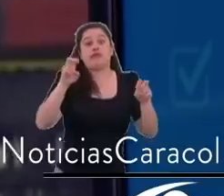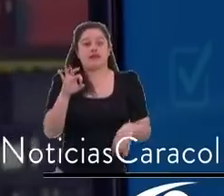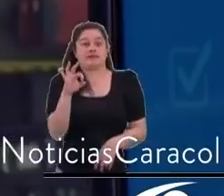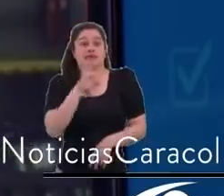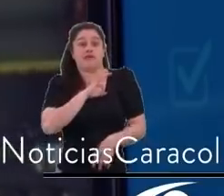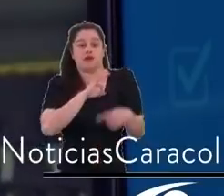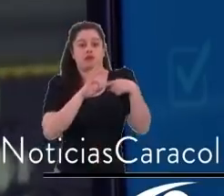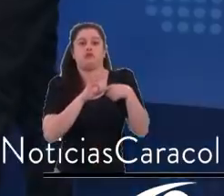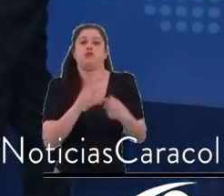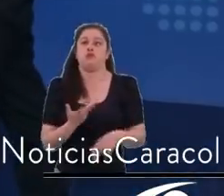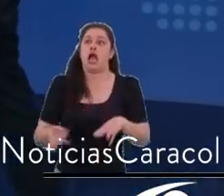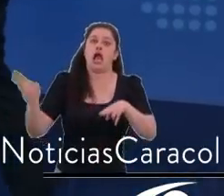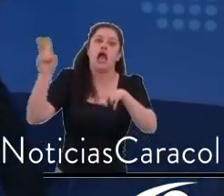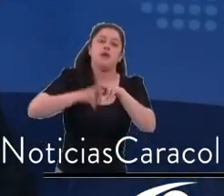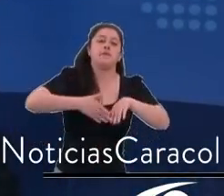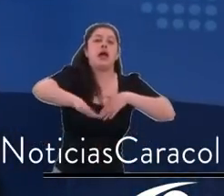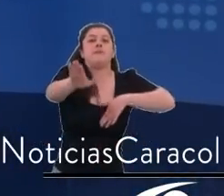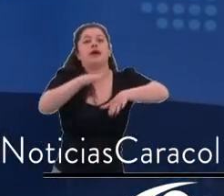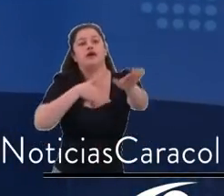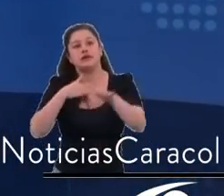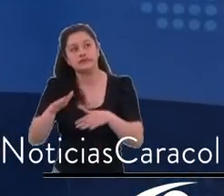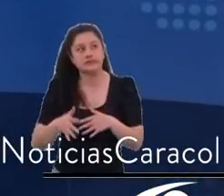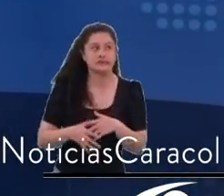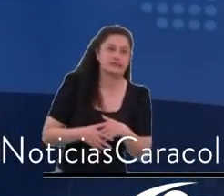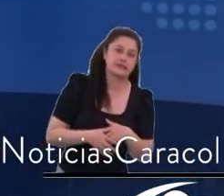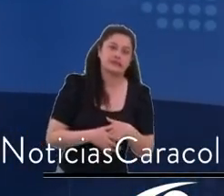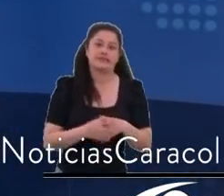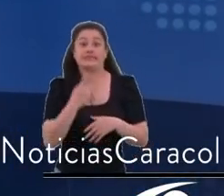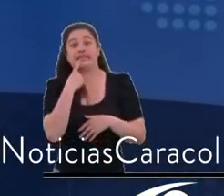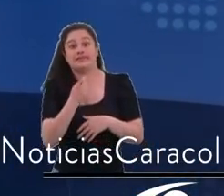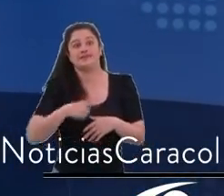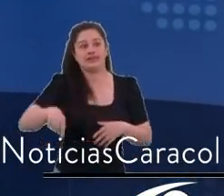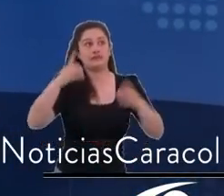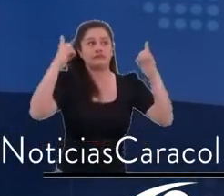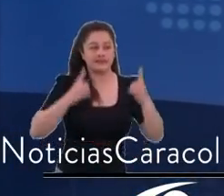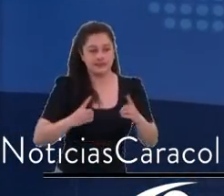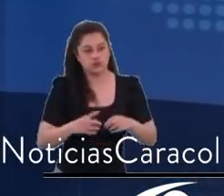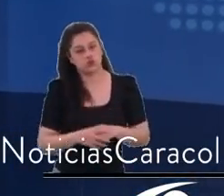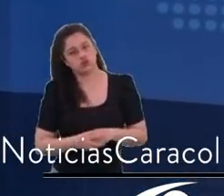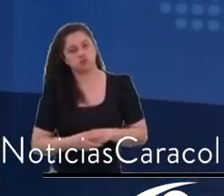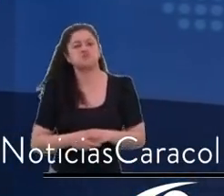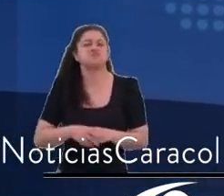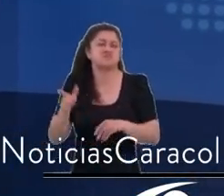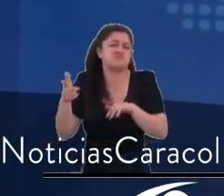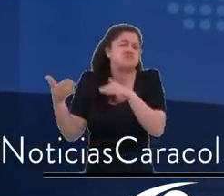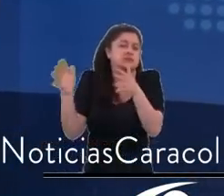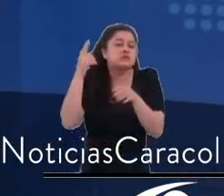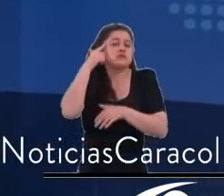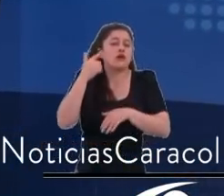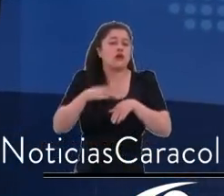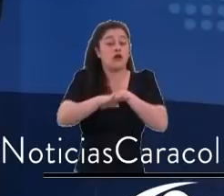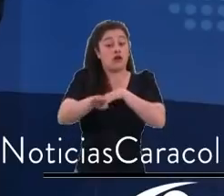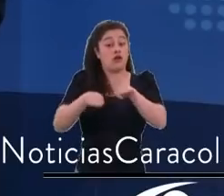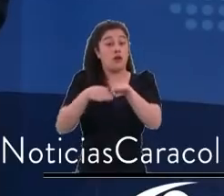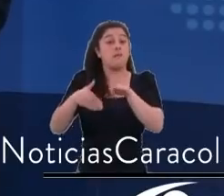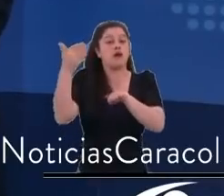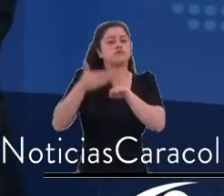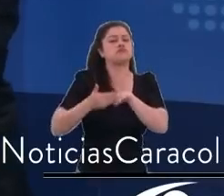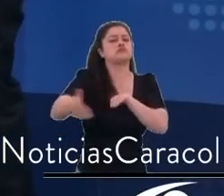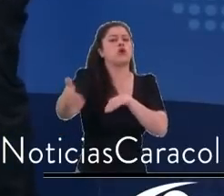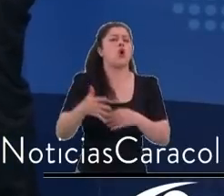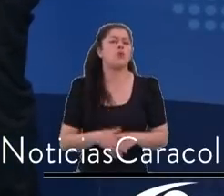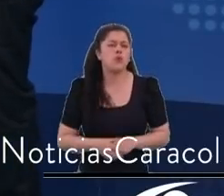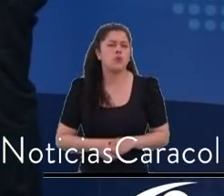entonces estamos evaluando. ¿Cuándo podría ser esa restricción y empezaría a regir? Antes de que se acabe el año, la Secretaría de Movilidad va a hacer los anuncios respectivos.